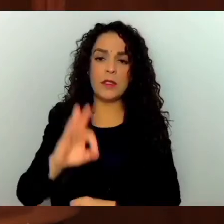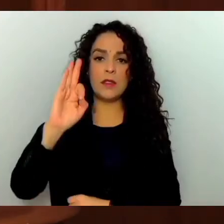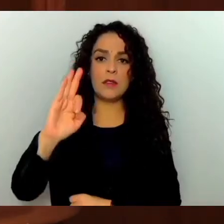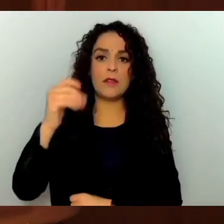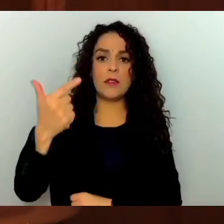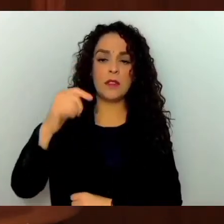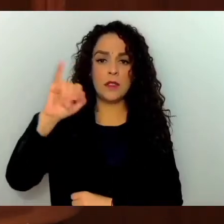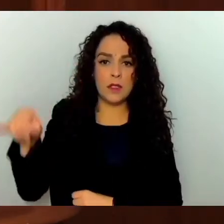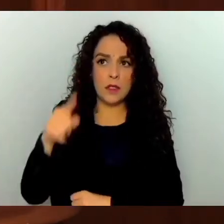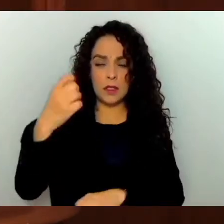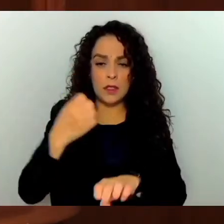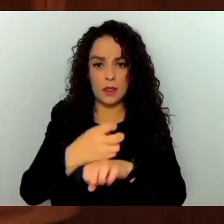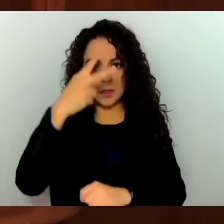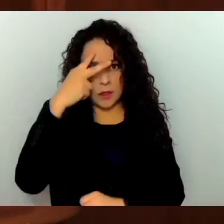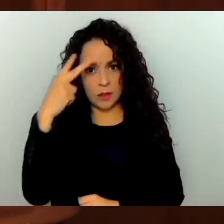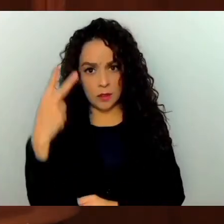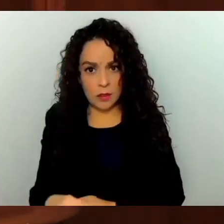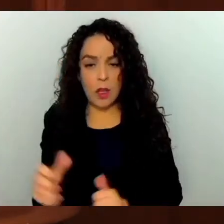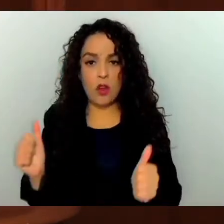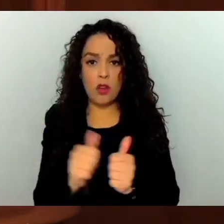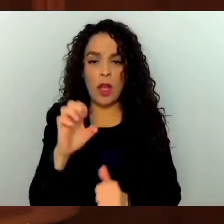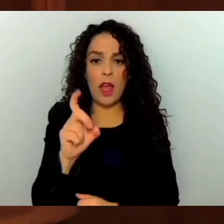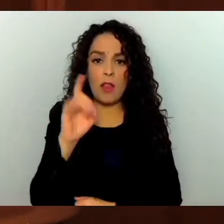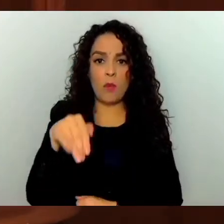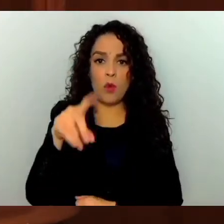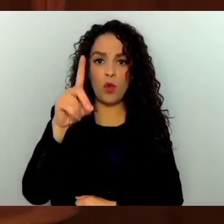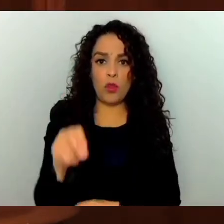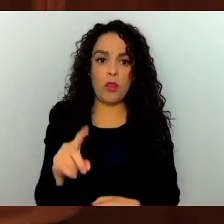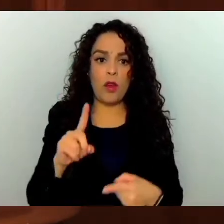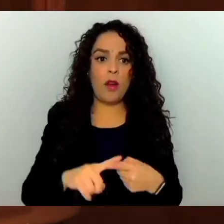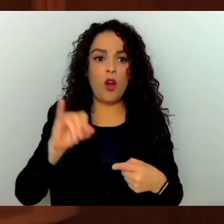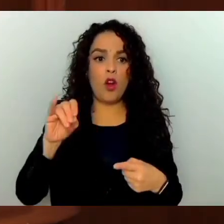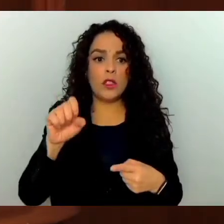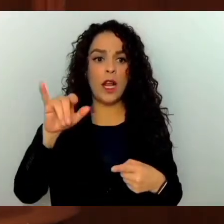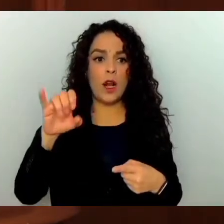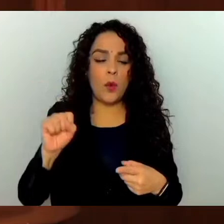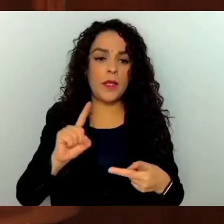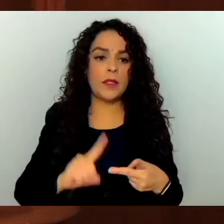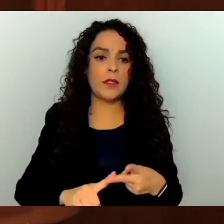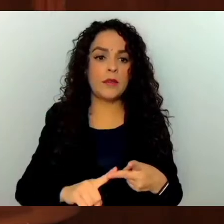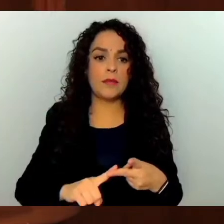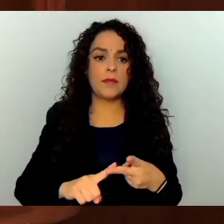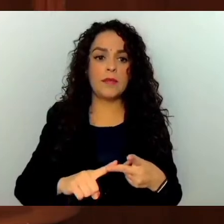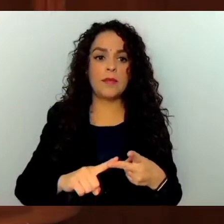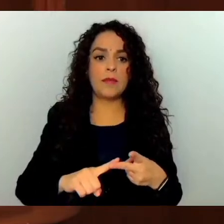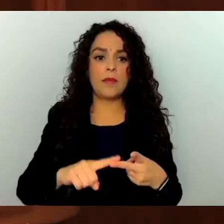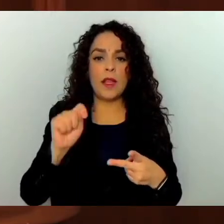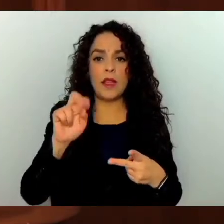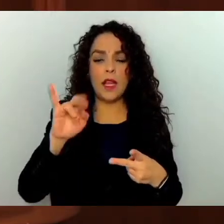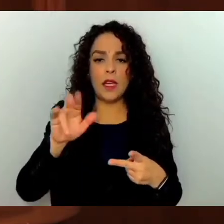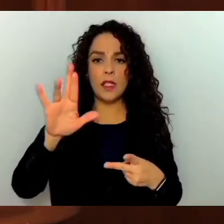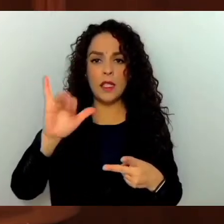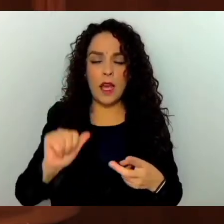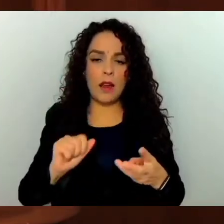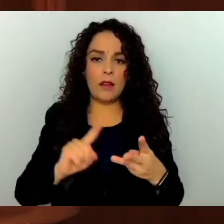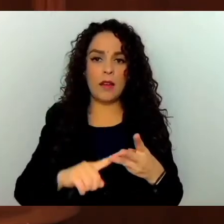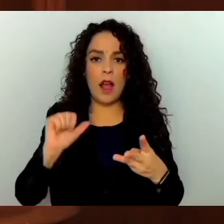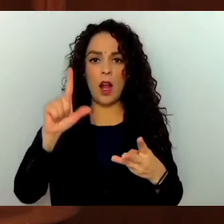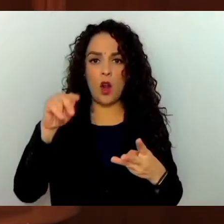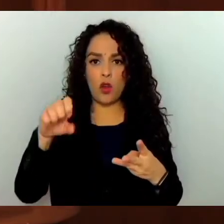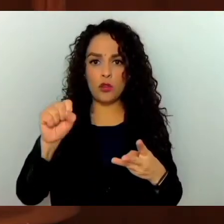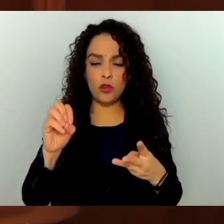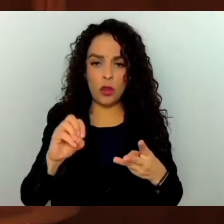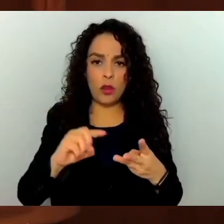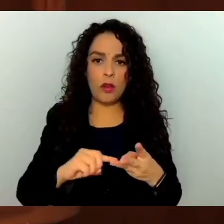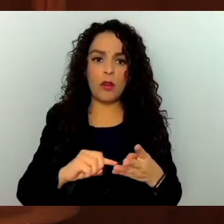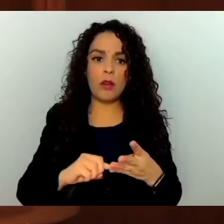conforme la integración de Edmundo Porfirio Garrido Osorio, José Luis Cervantes Martínez, Dilcia Samanta García, Alonso Israel Ira